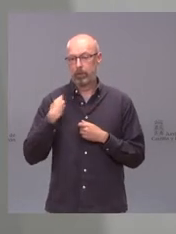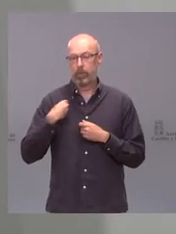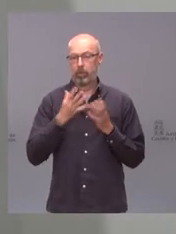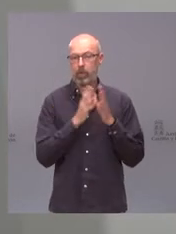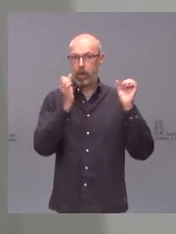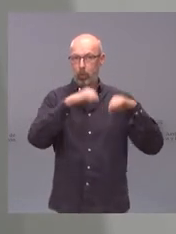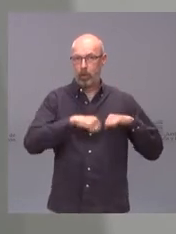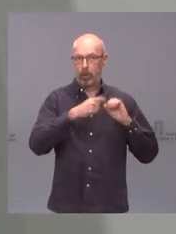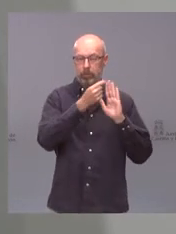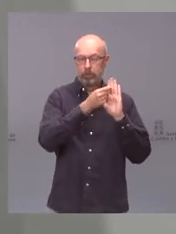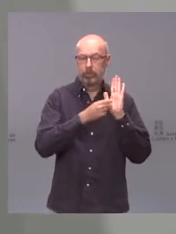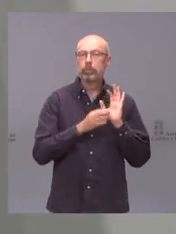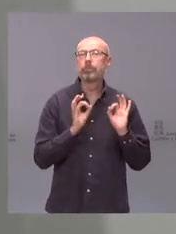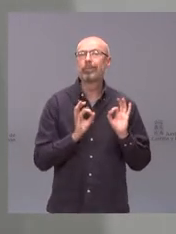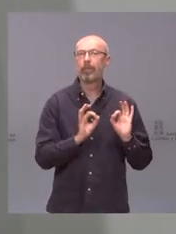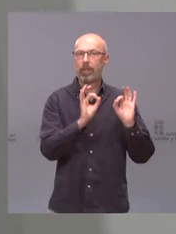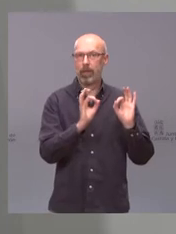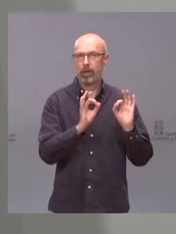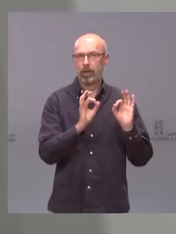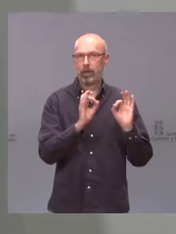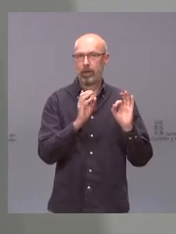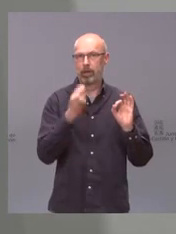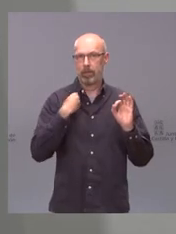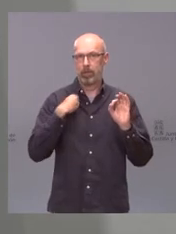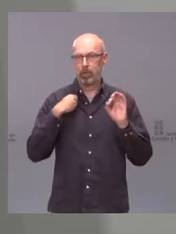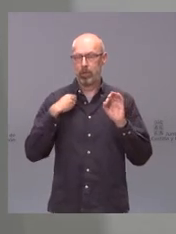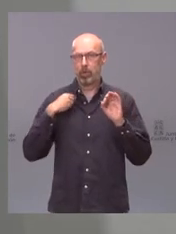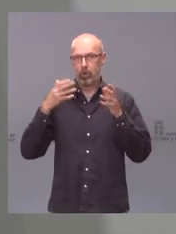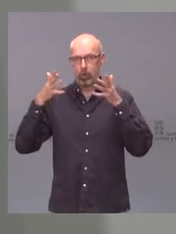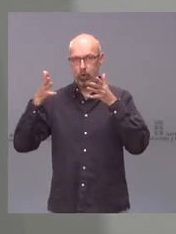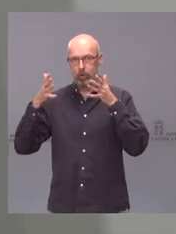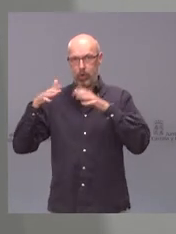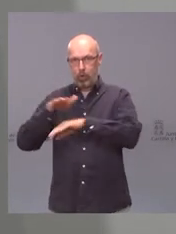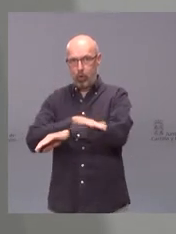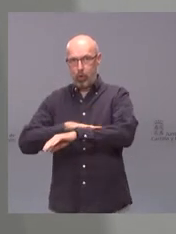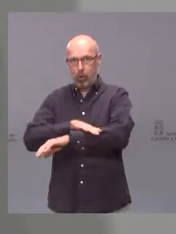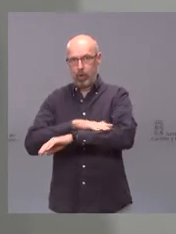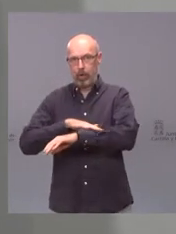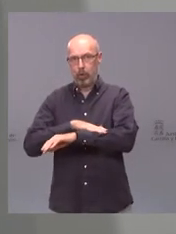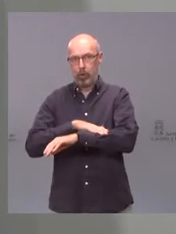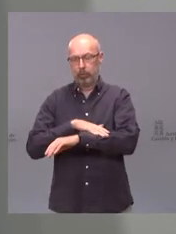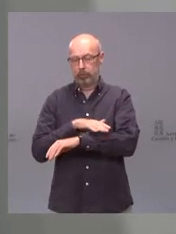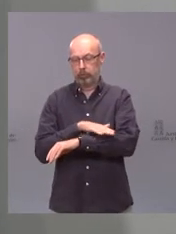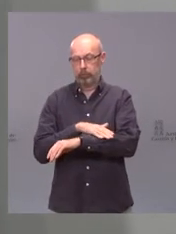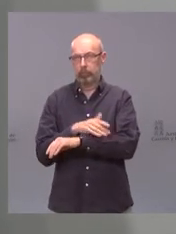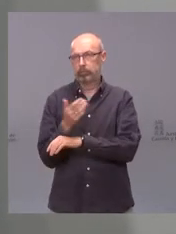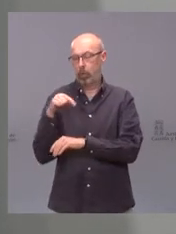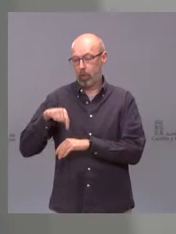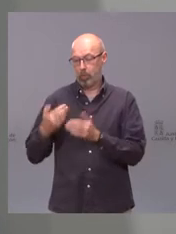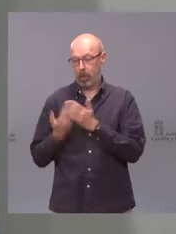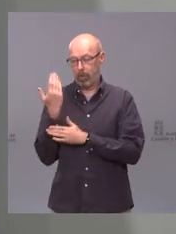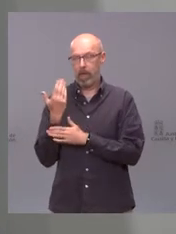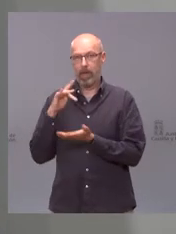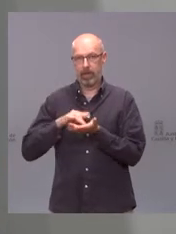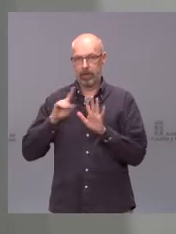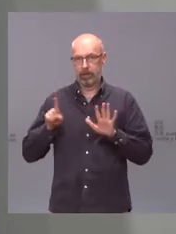excepcionales del Consejo de Gobierno que ha tenido lugar esta mañana, 6 de abril.